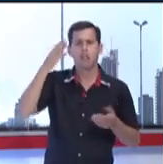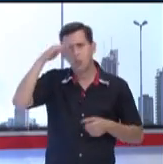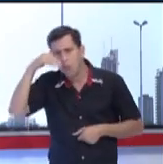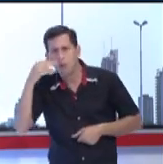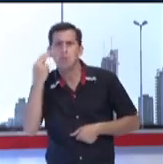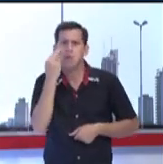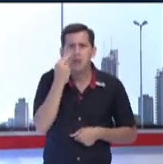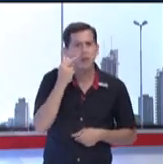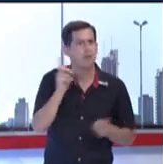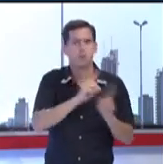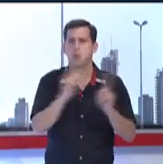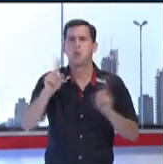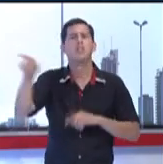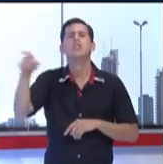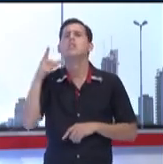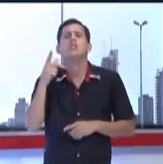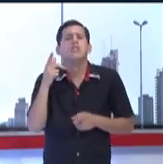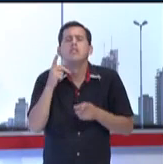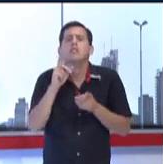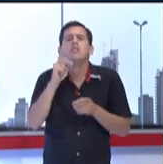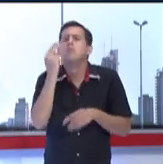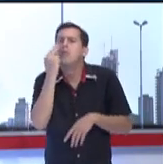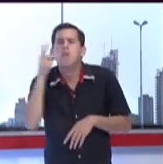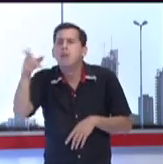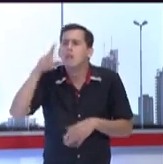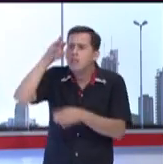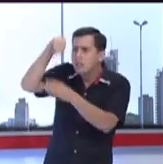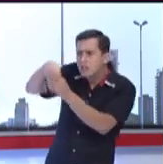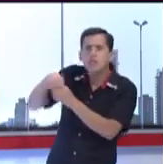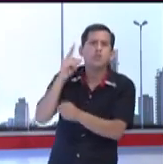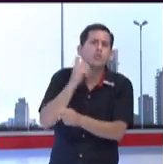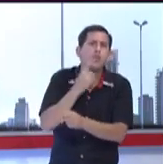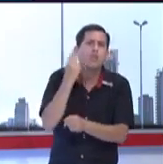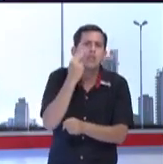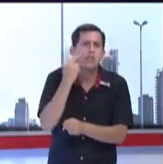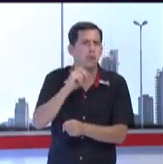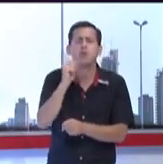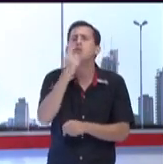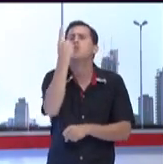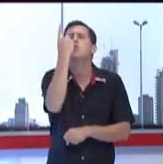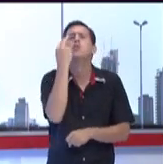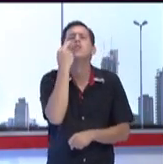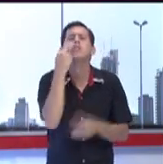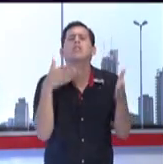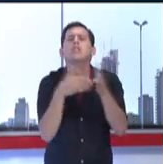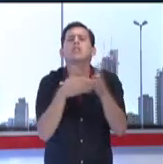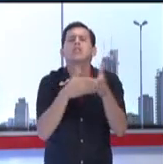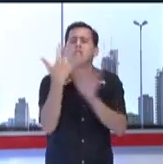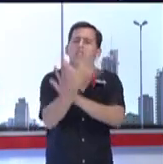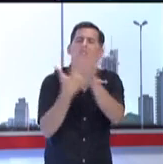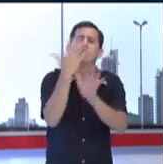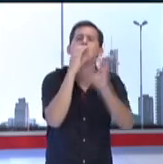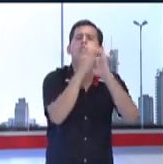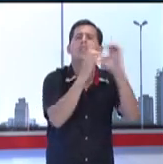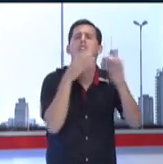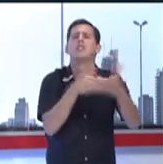la sociedad. O sea, no existe una barrera más que la lengua, ¿sí? Y